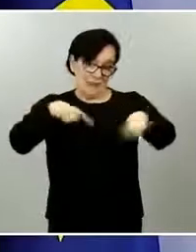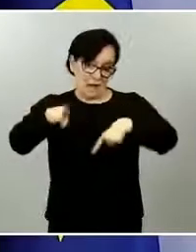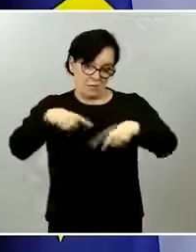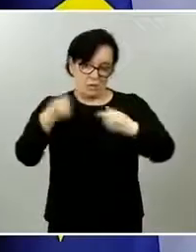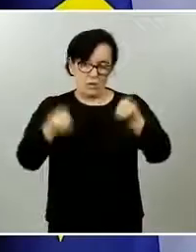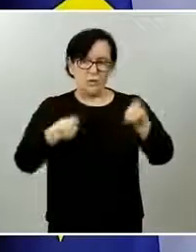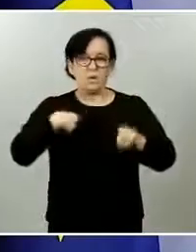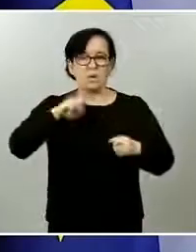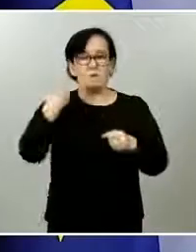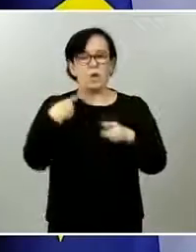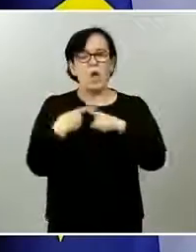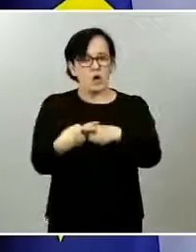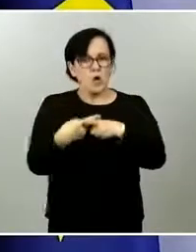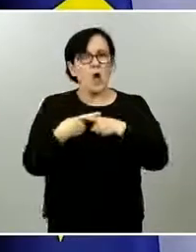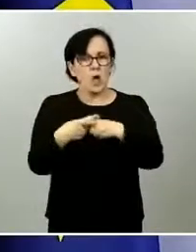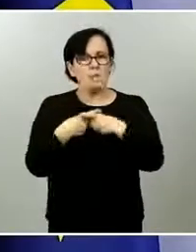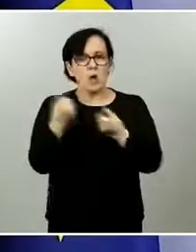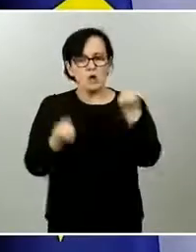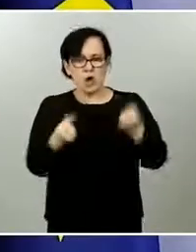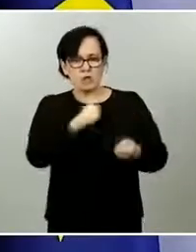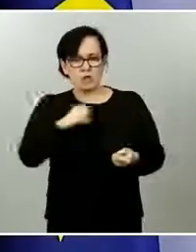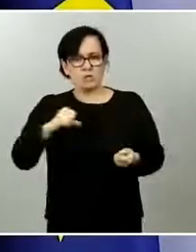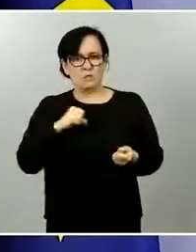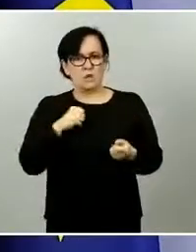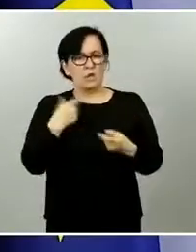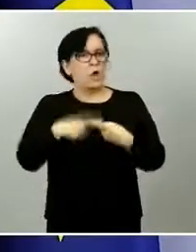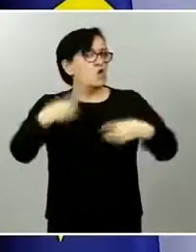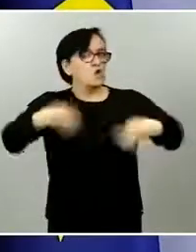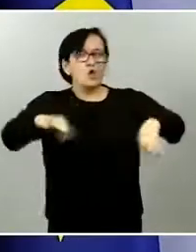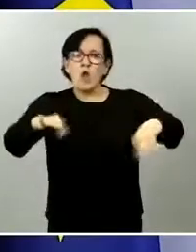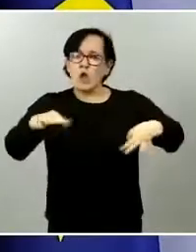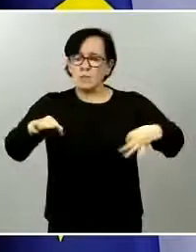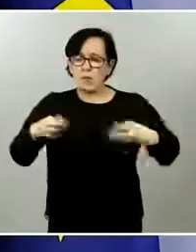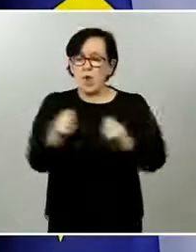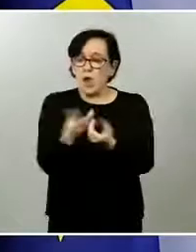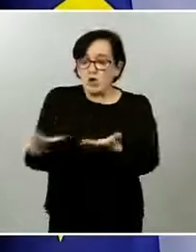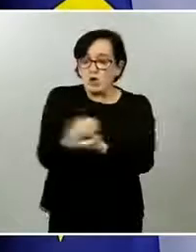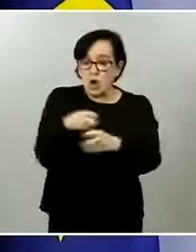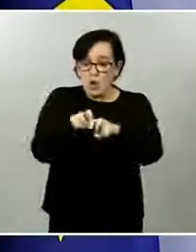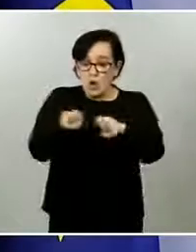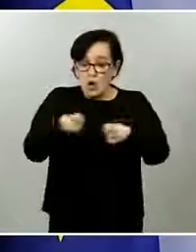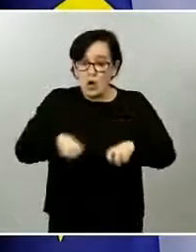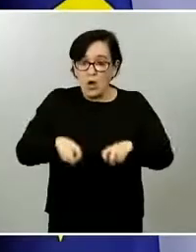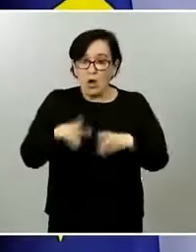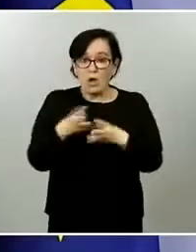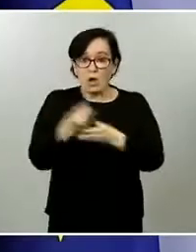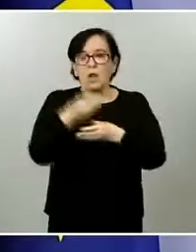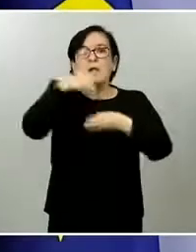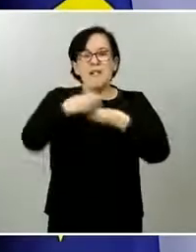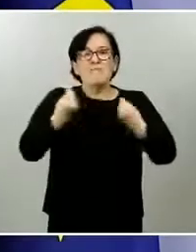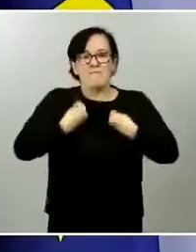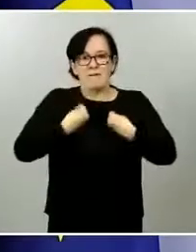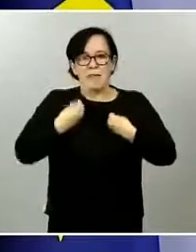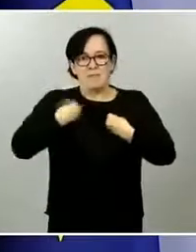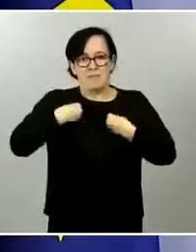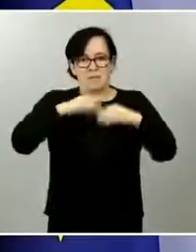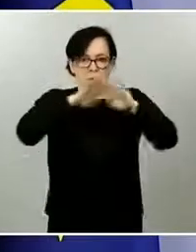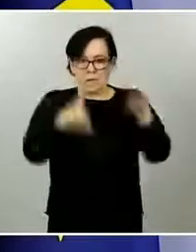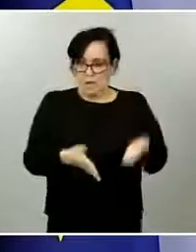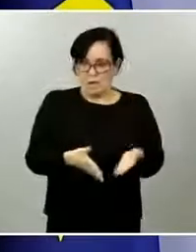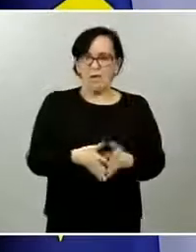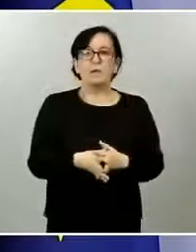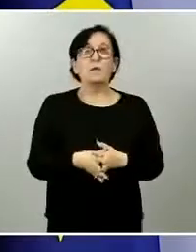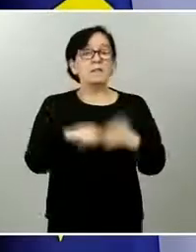desescalada. En primer lugar, determinan las condiciones de ocupación de los vehículos en transporte terrestre. Se permite